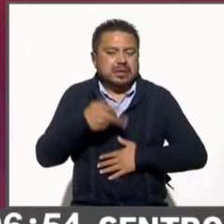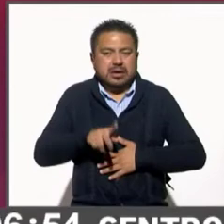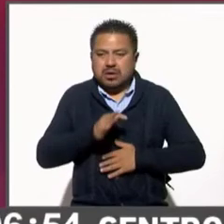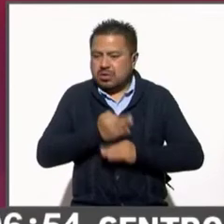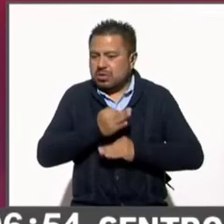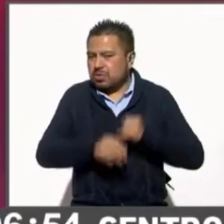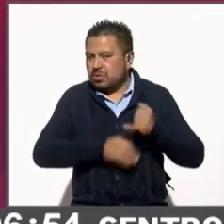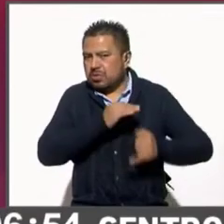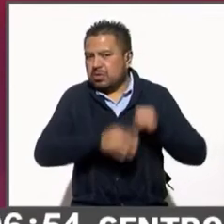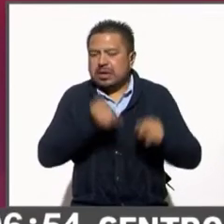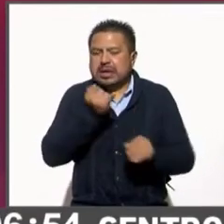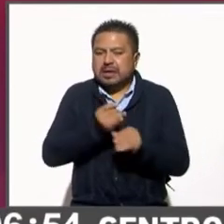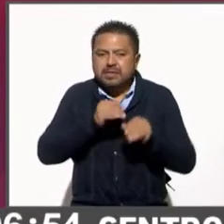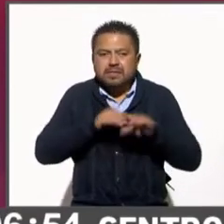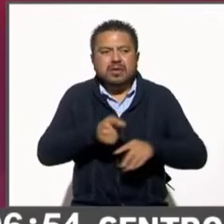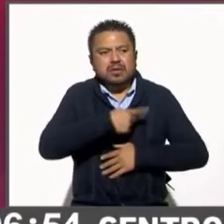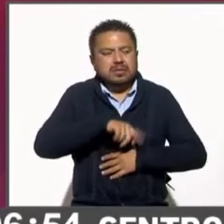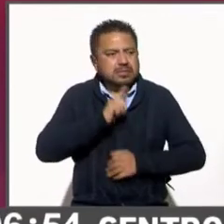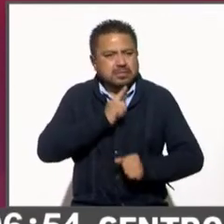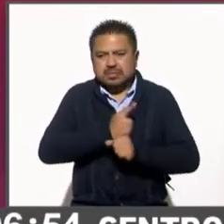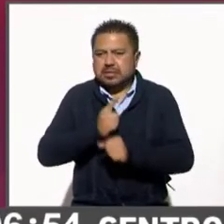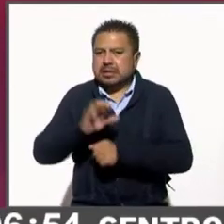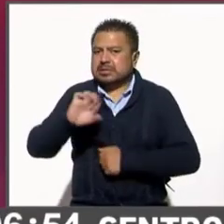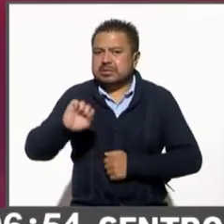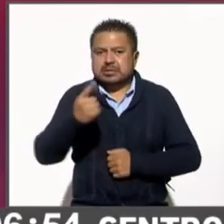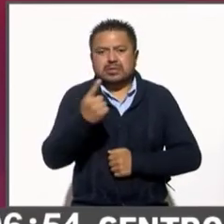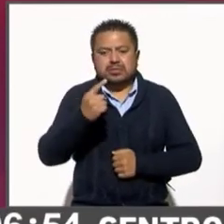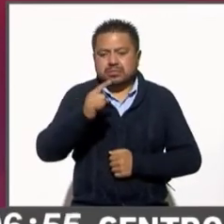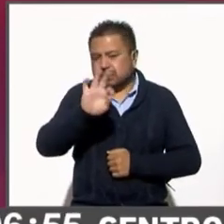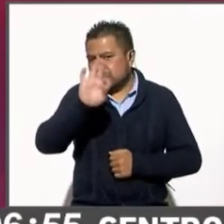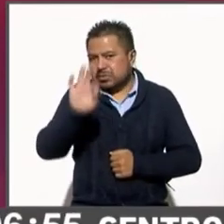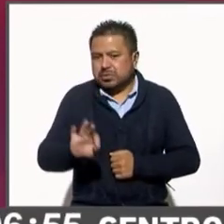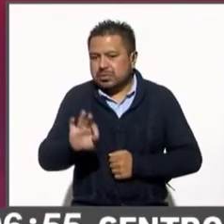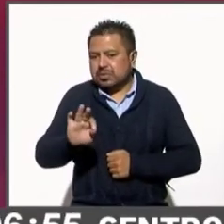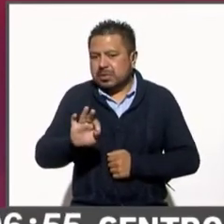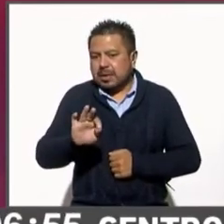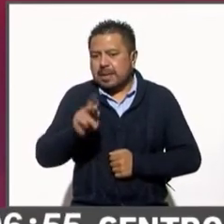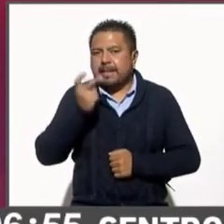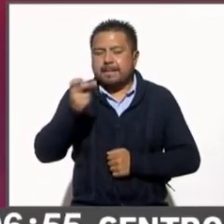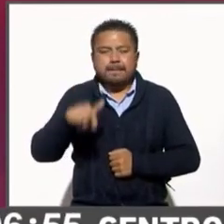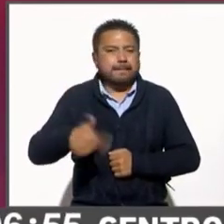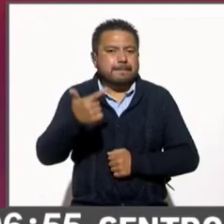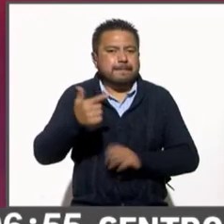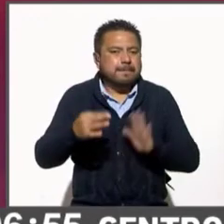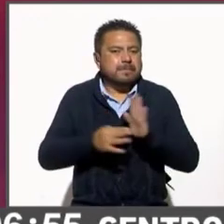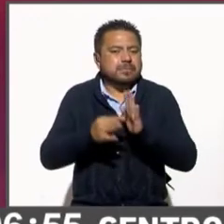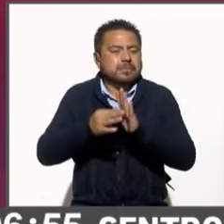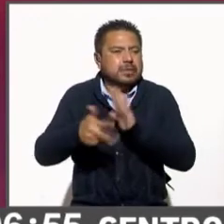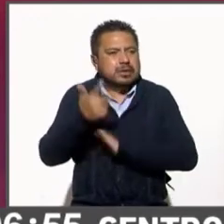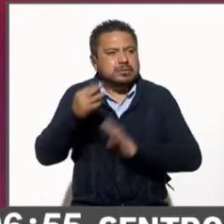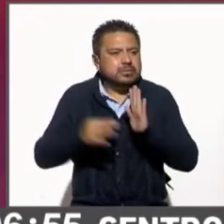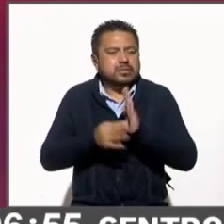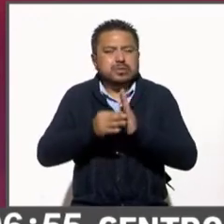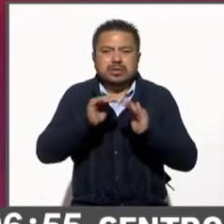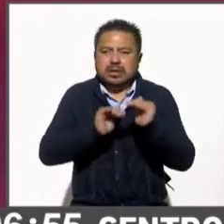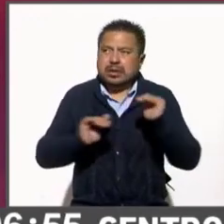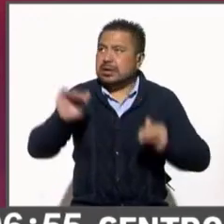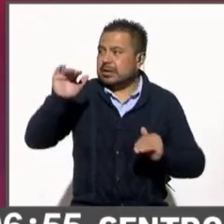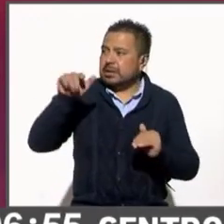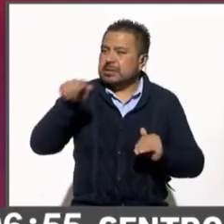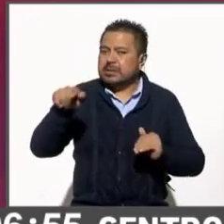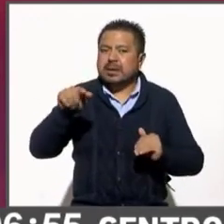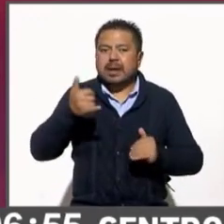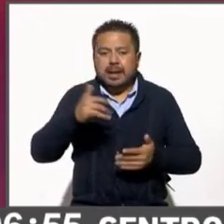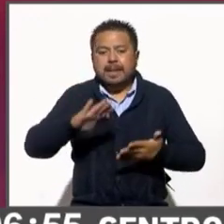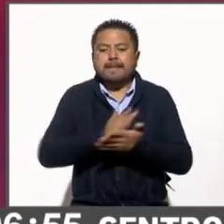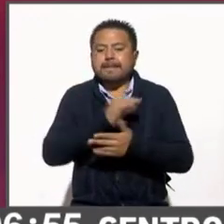tenemos, así lo ve el 61%, es decir, está 12 puntos, 13 puntos por arriba. Y lo mismo en